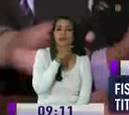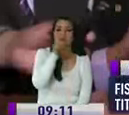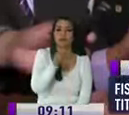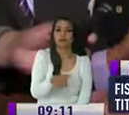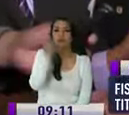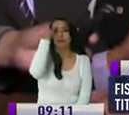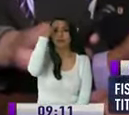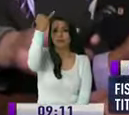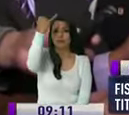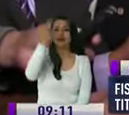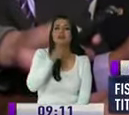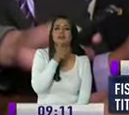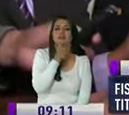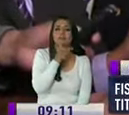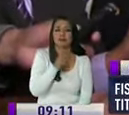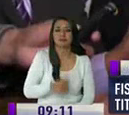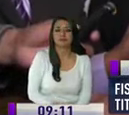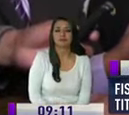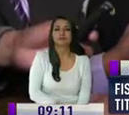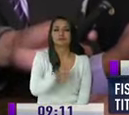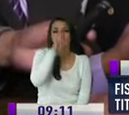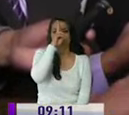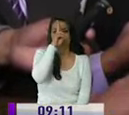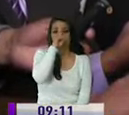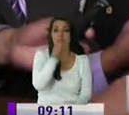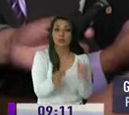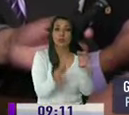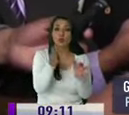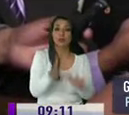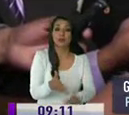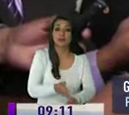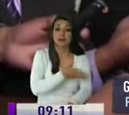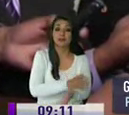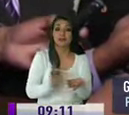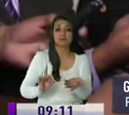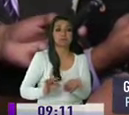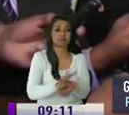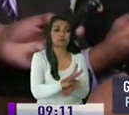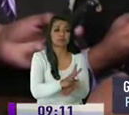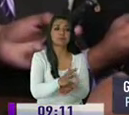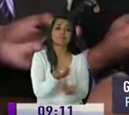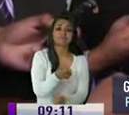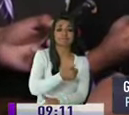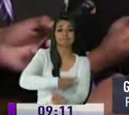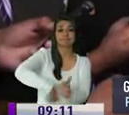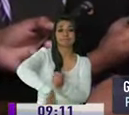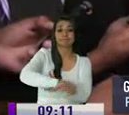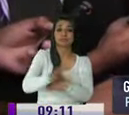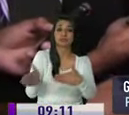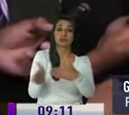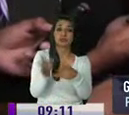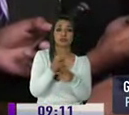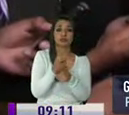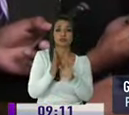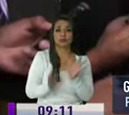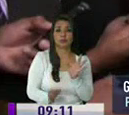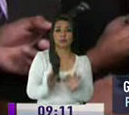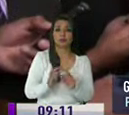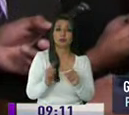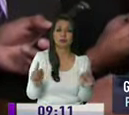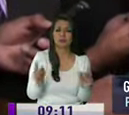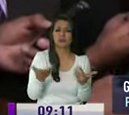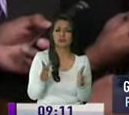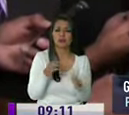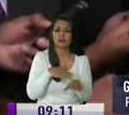Esto viene producto de esos jueces que fueron destituidos y que son retaliaciones contra el consejo de la judicatura pero no existe ningún